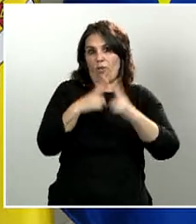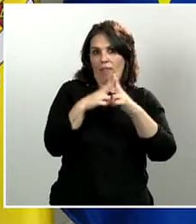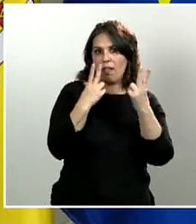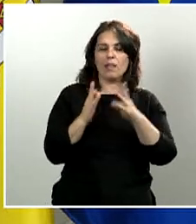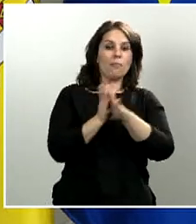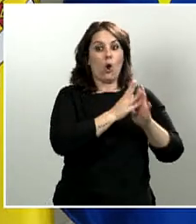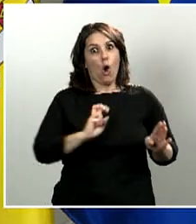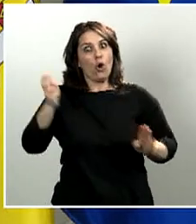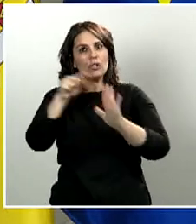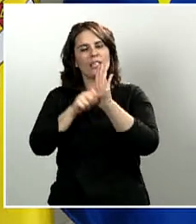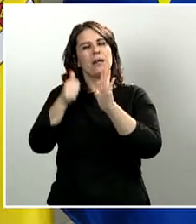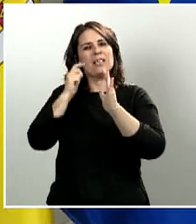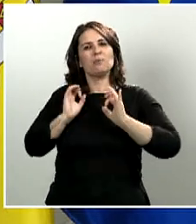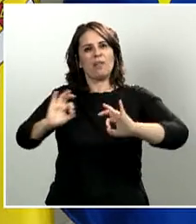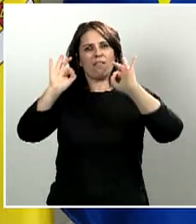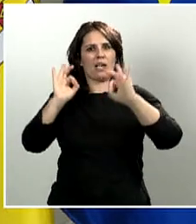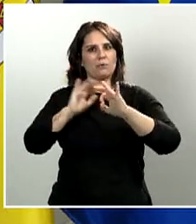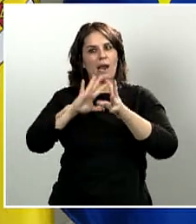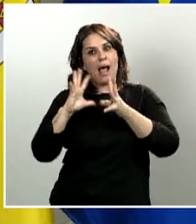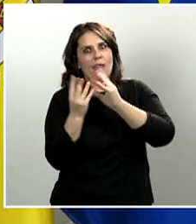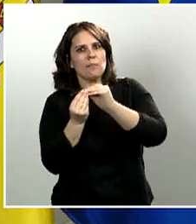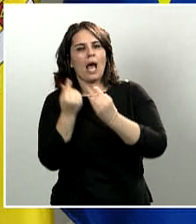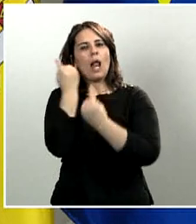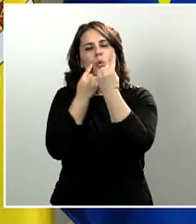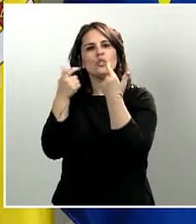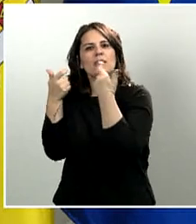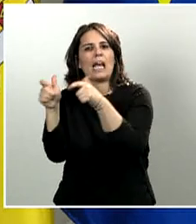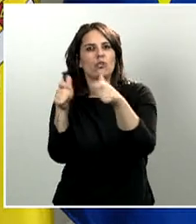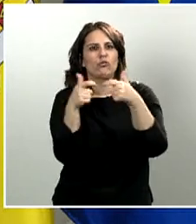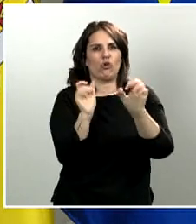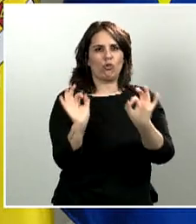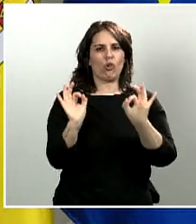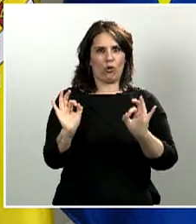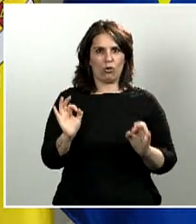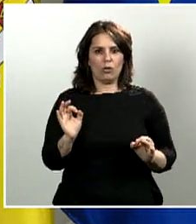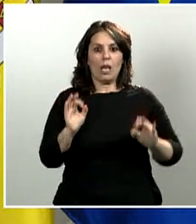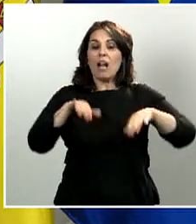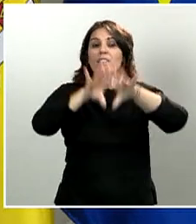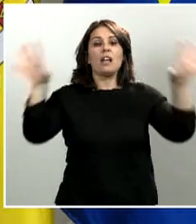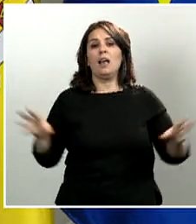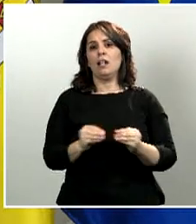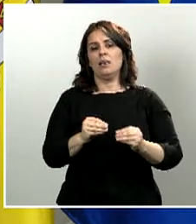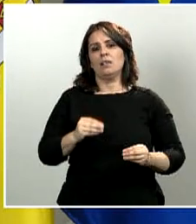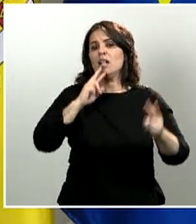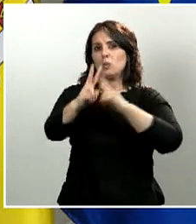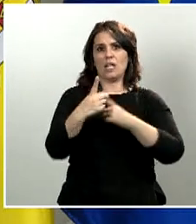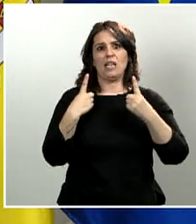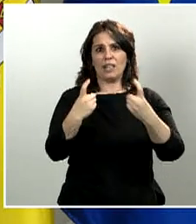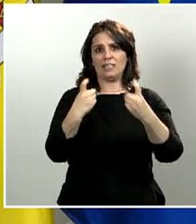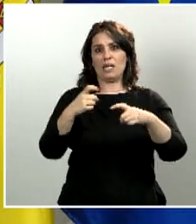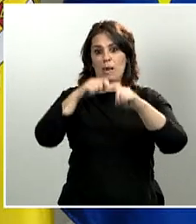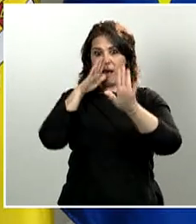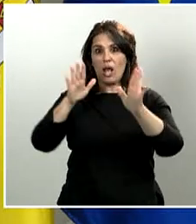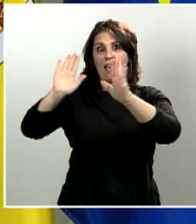normativa aplicable a algunos sectores. En definitiva, tratar de dar la respuesta necesaria para esta nueva fase en la que